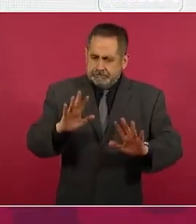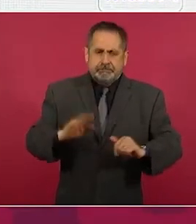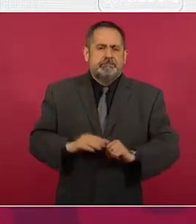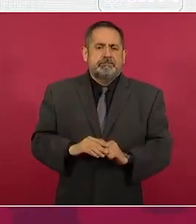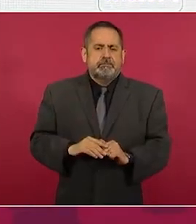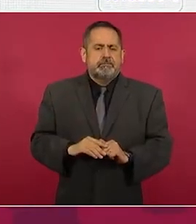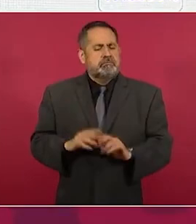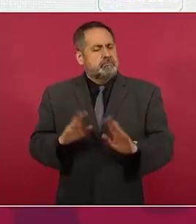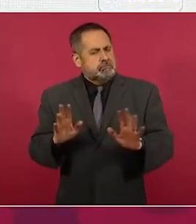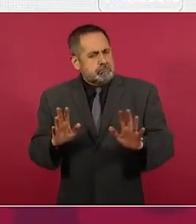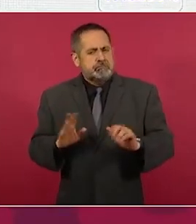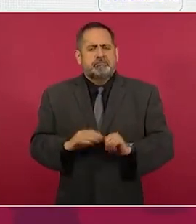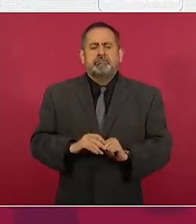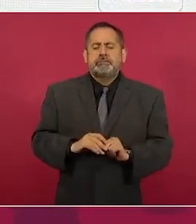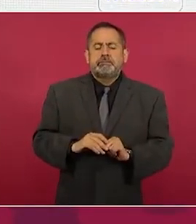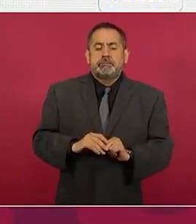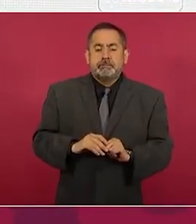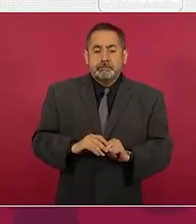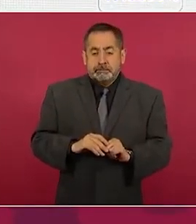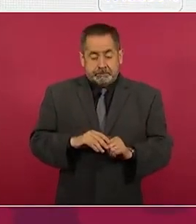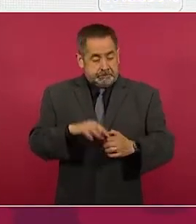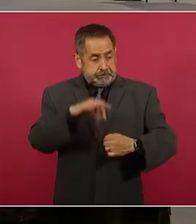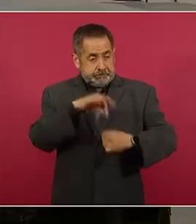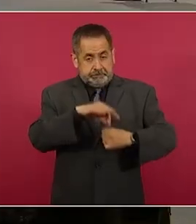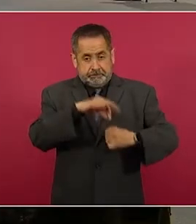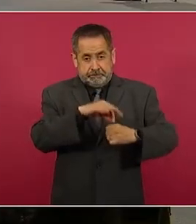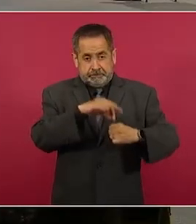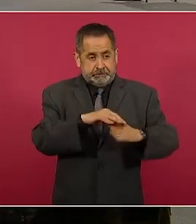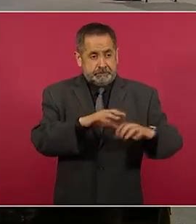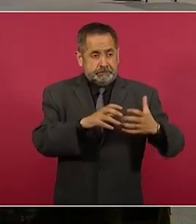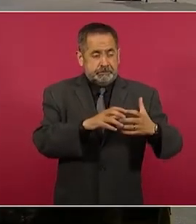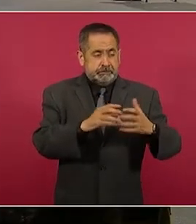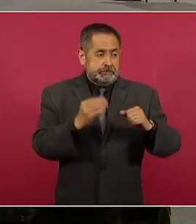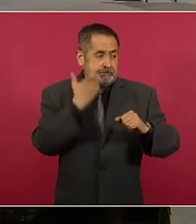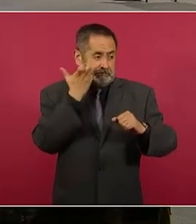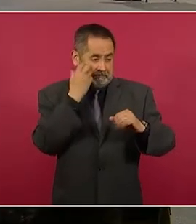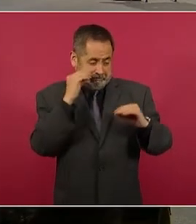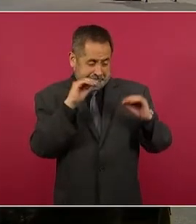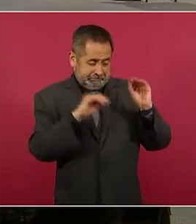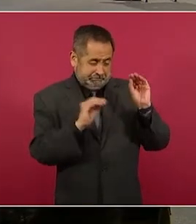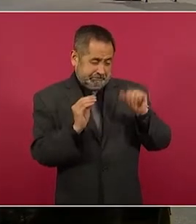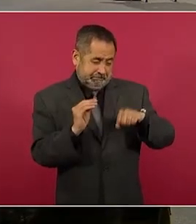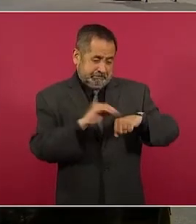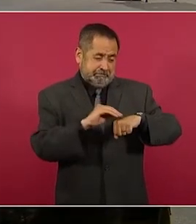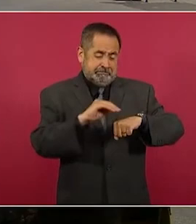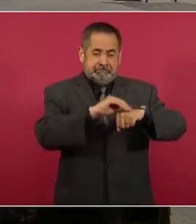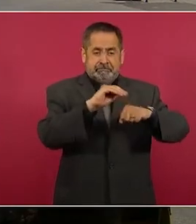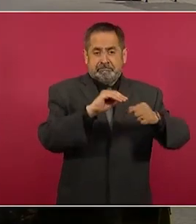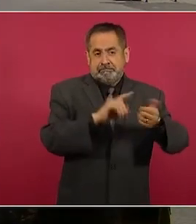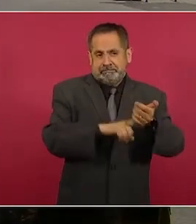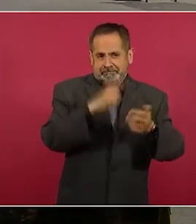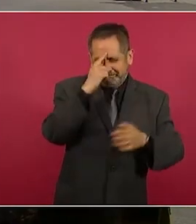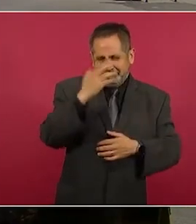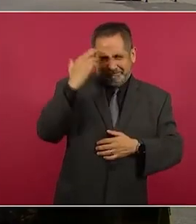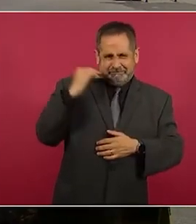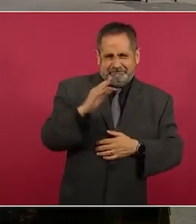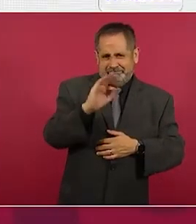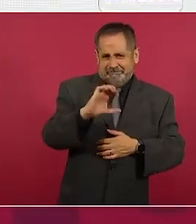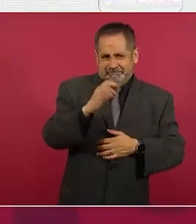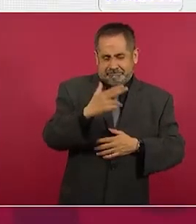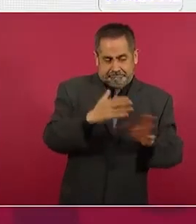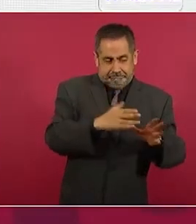Pero aún con los votos inflados de Calderón, ahora